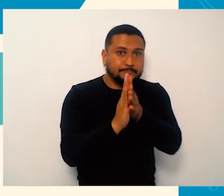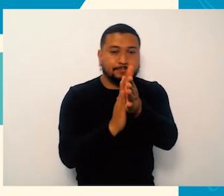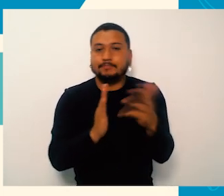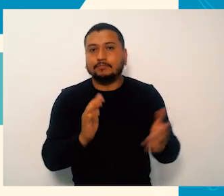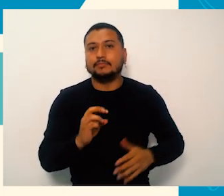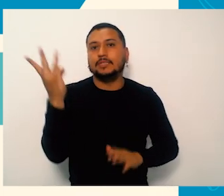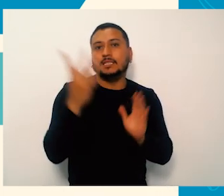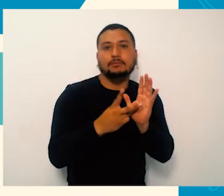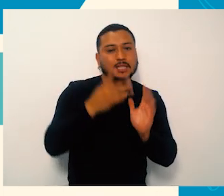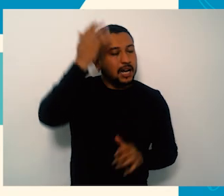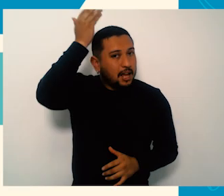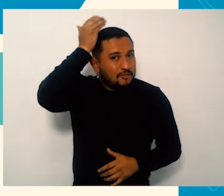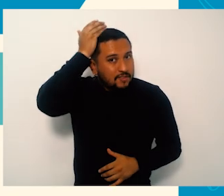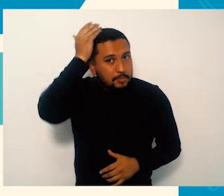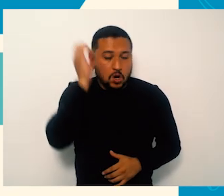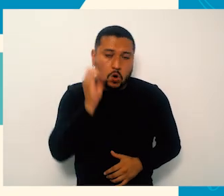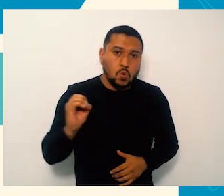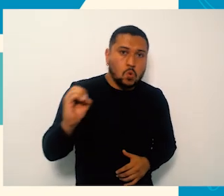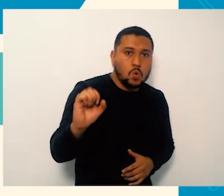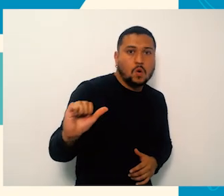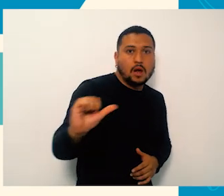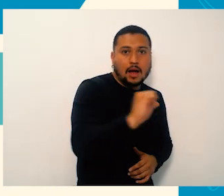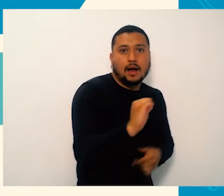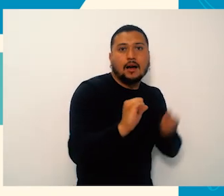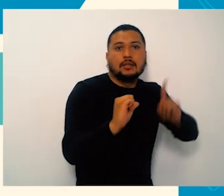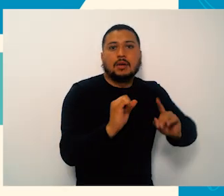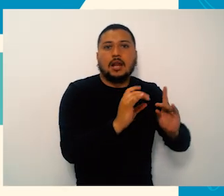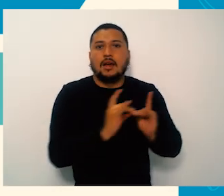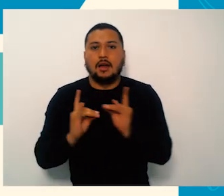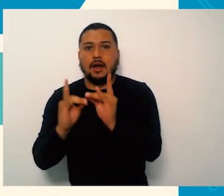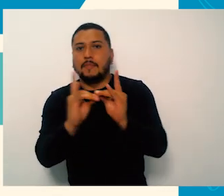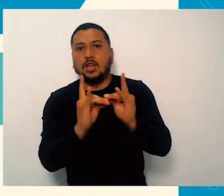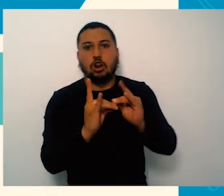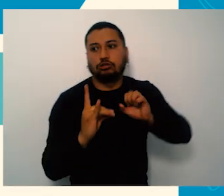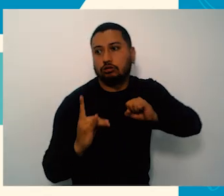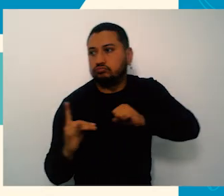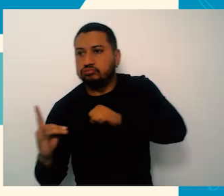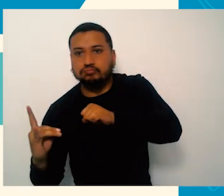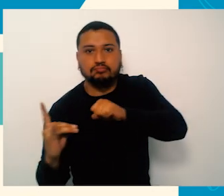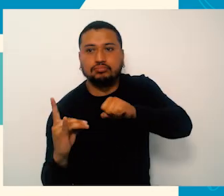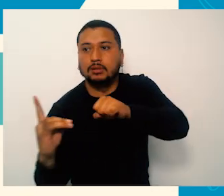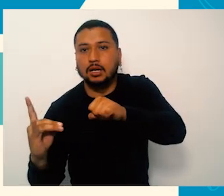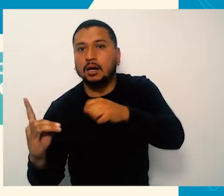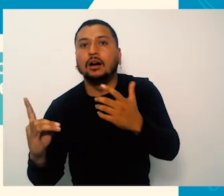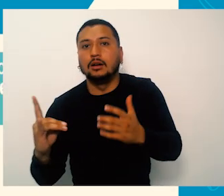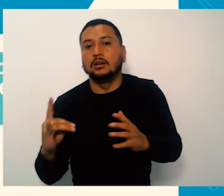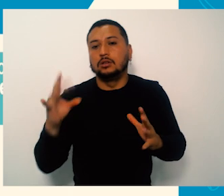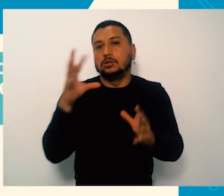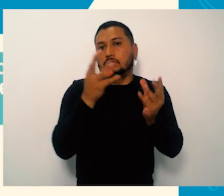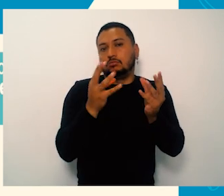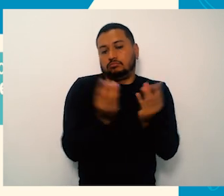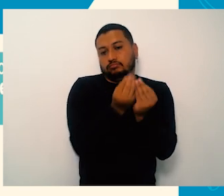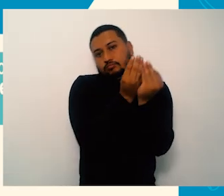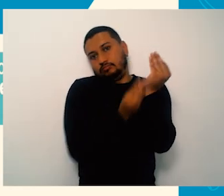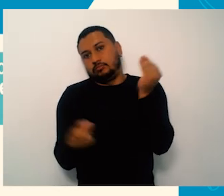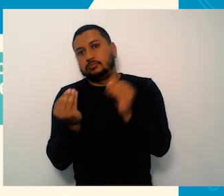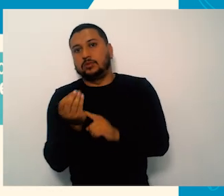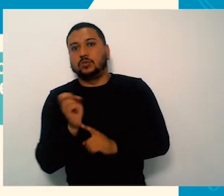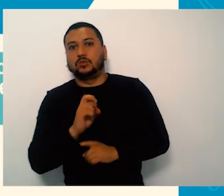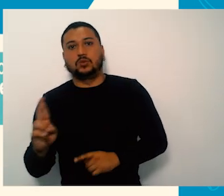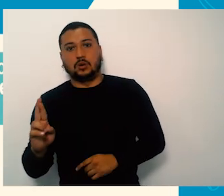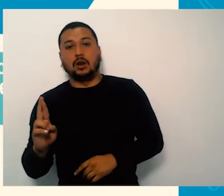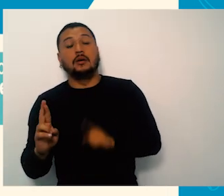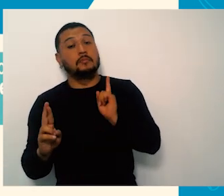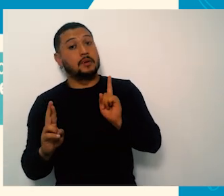tiene la población. Hemos hecho algunos análisis también frente al nuevo hospital de Udme, de qué servicios se pueden entrar a mirar, a